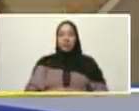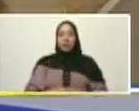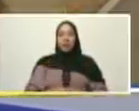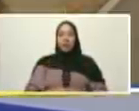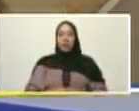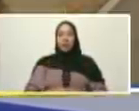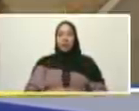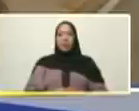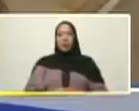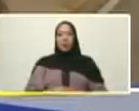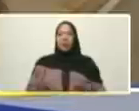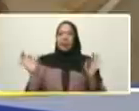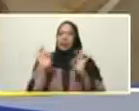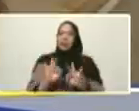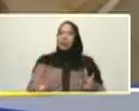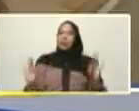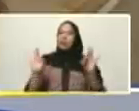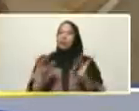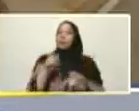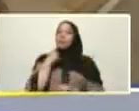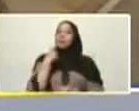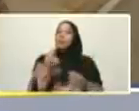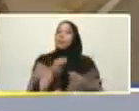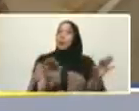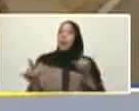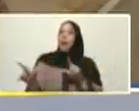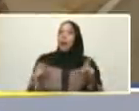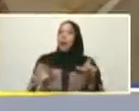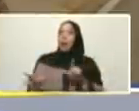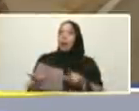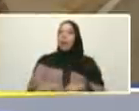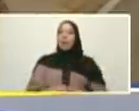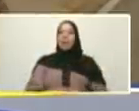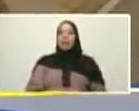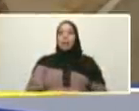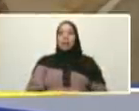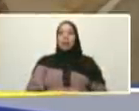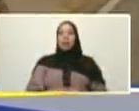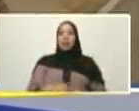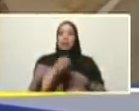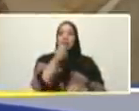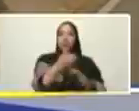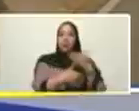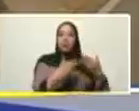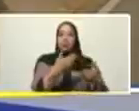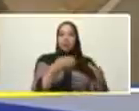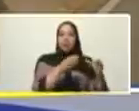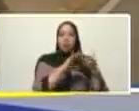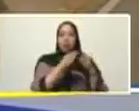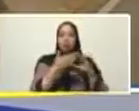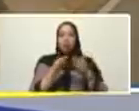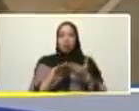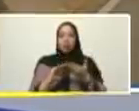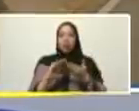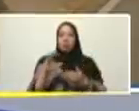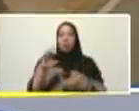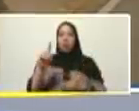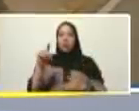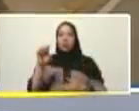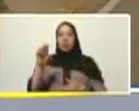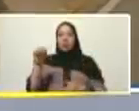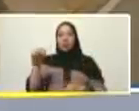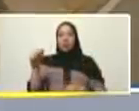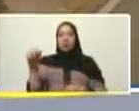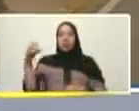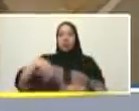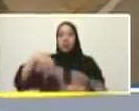no se diga más presidente desde el consejo comunal el edén zona rural del municipio Juan Antonio Sotillo del